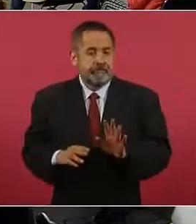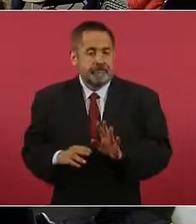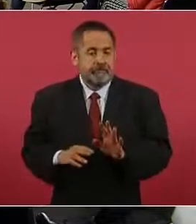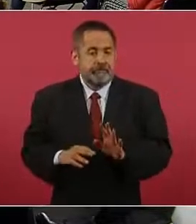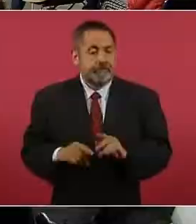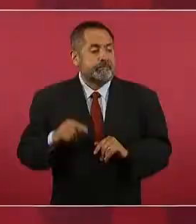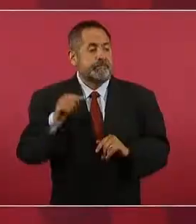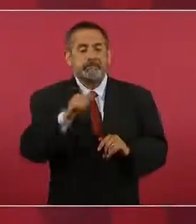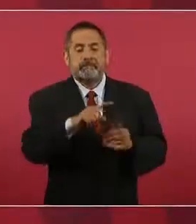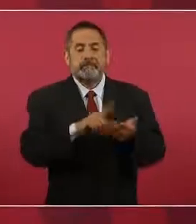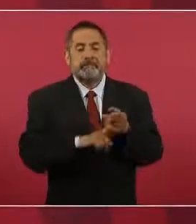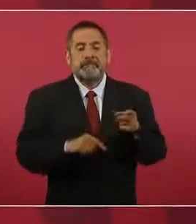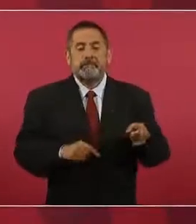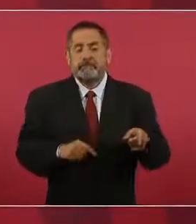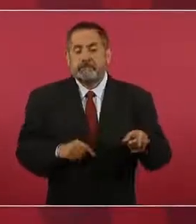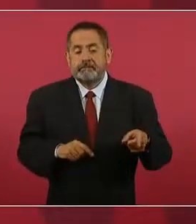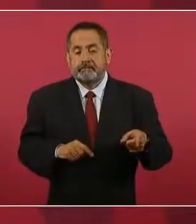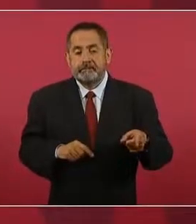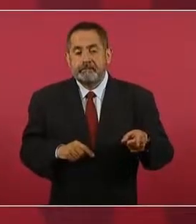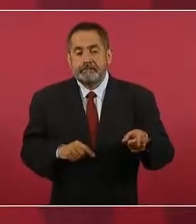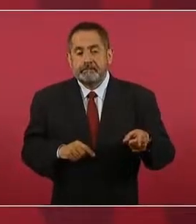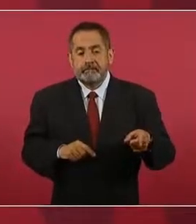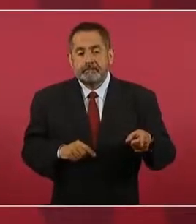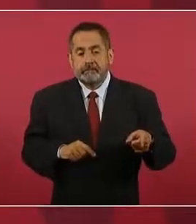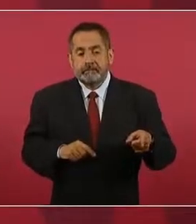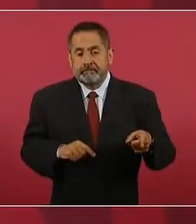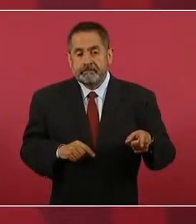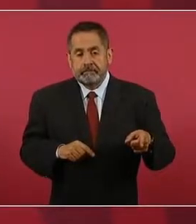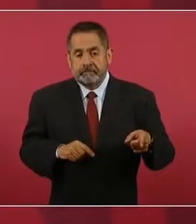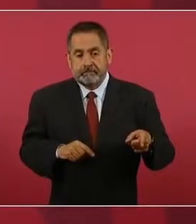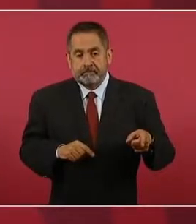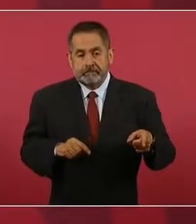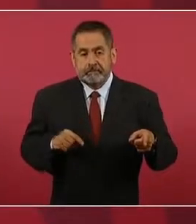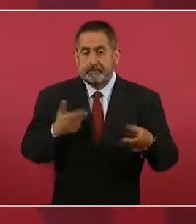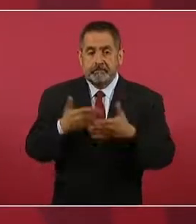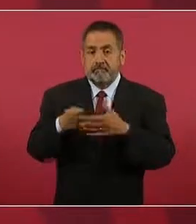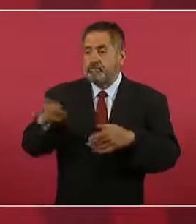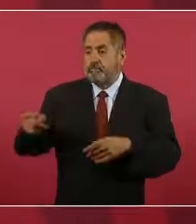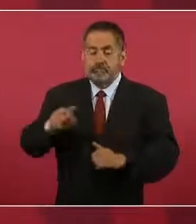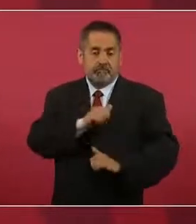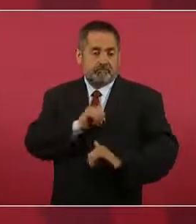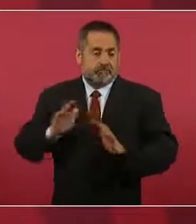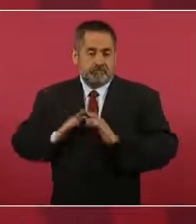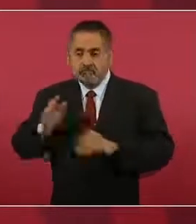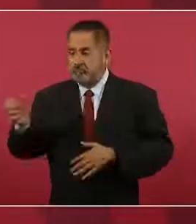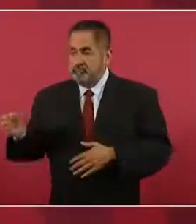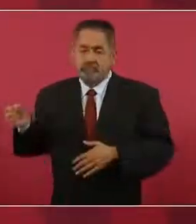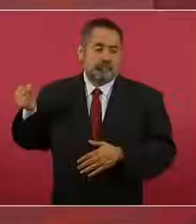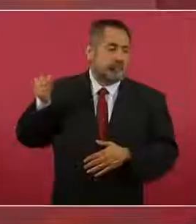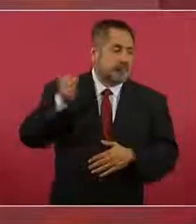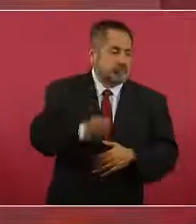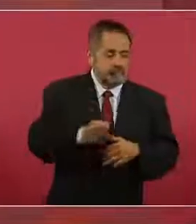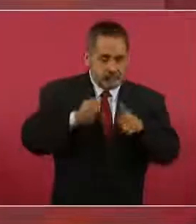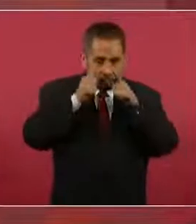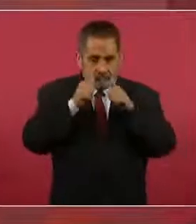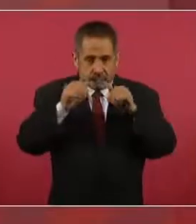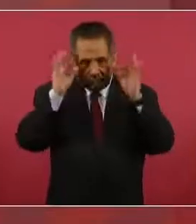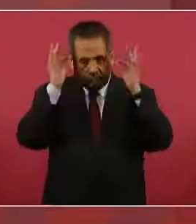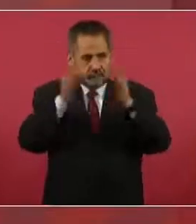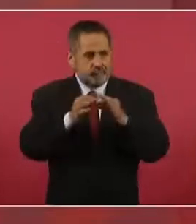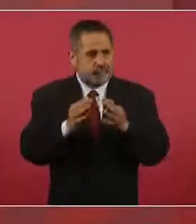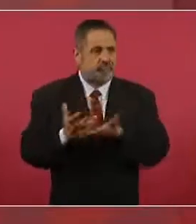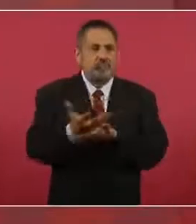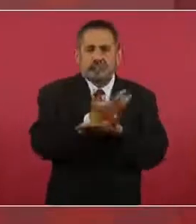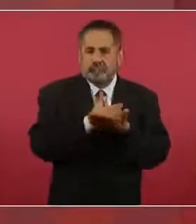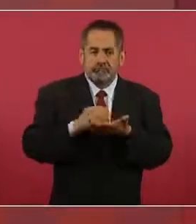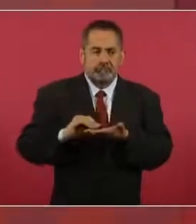los militares y marinos a cargo de las aduanas se ha incrementado